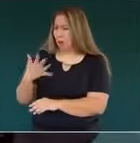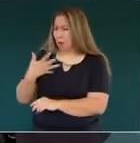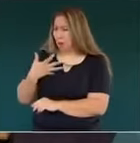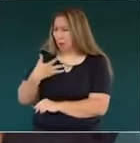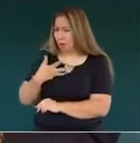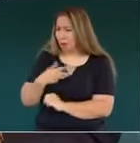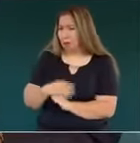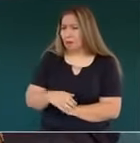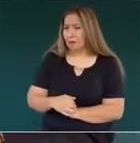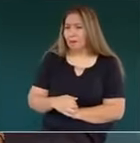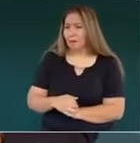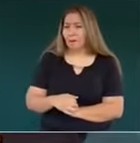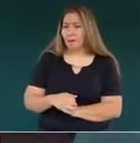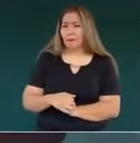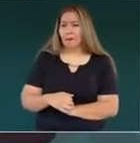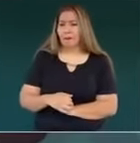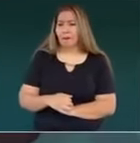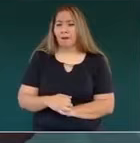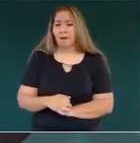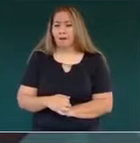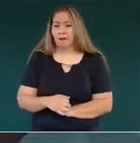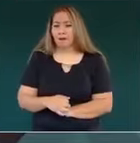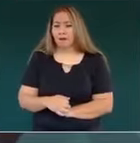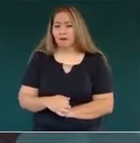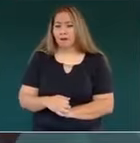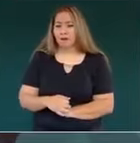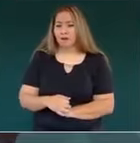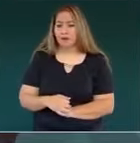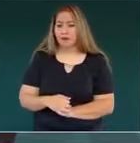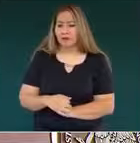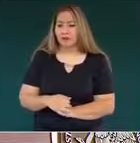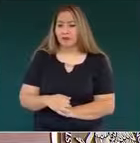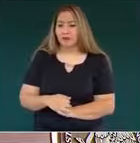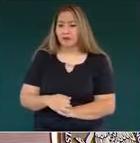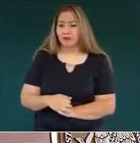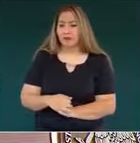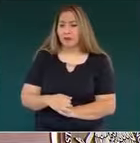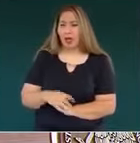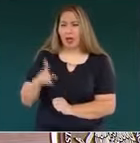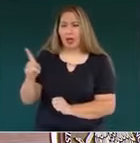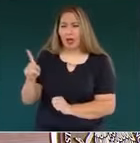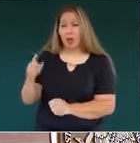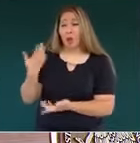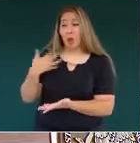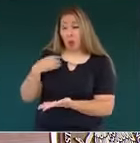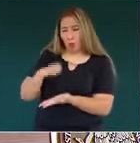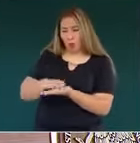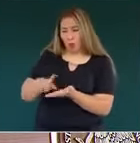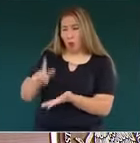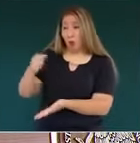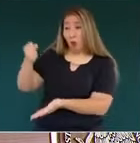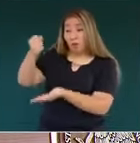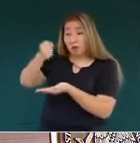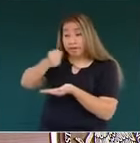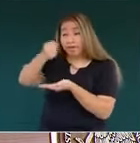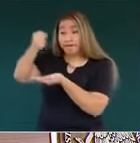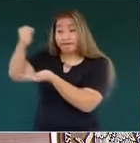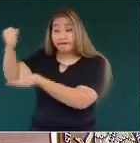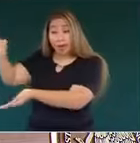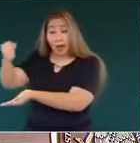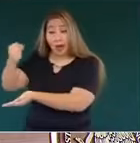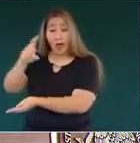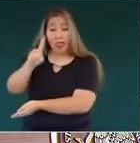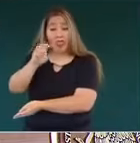recibir despensas o